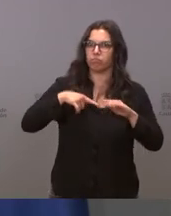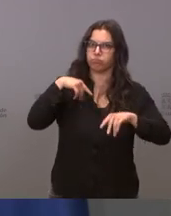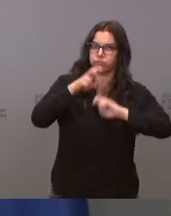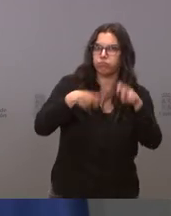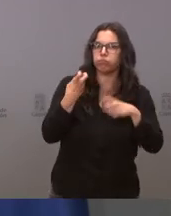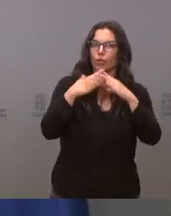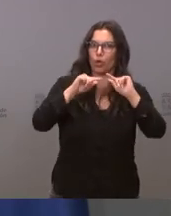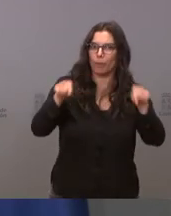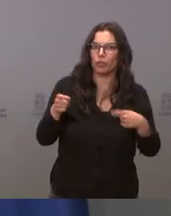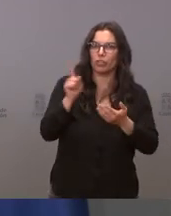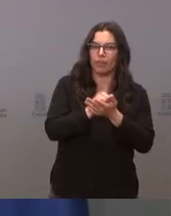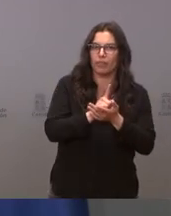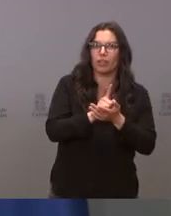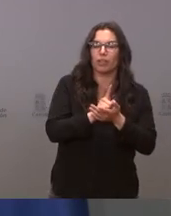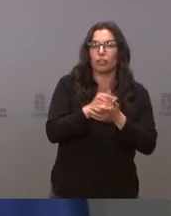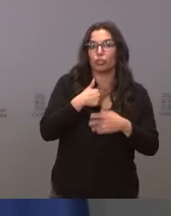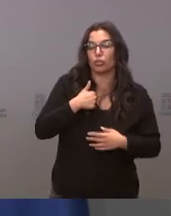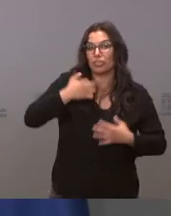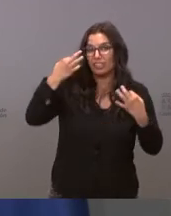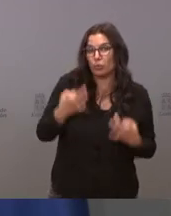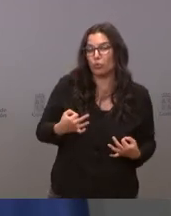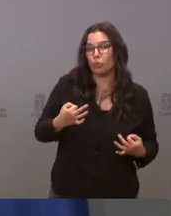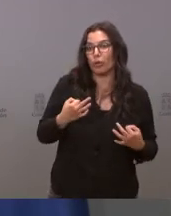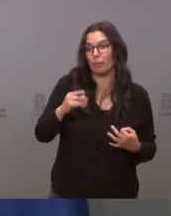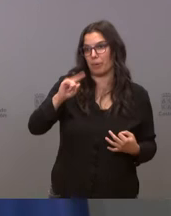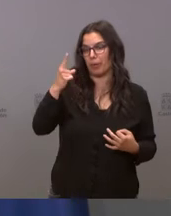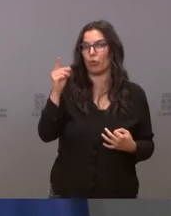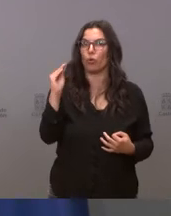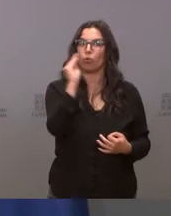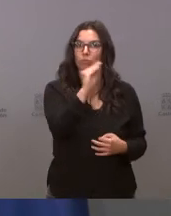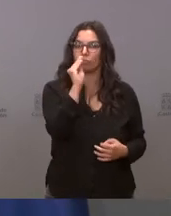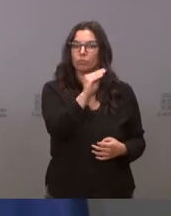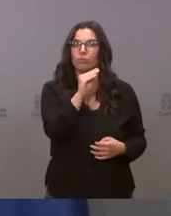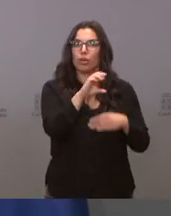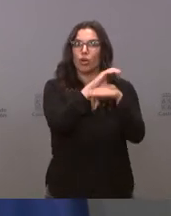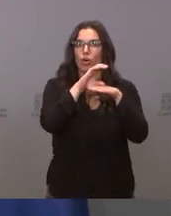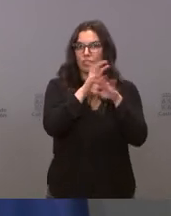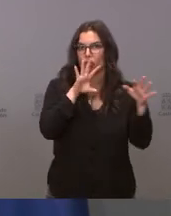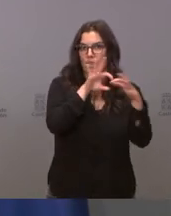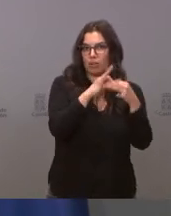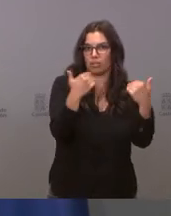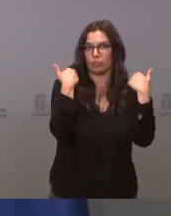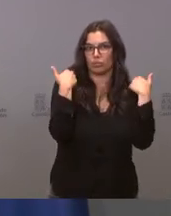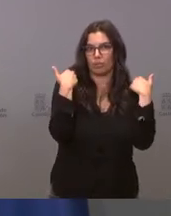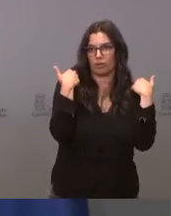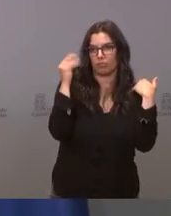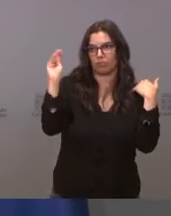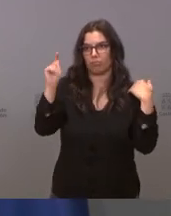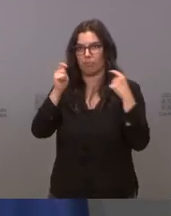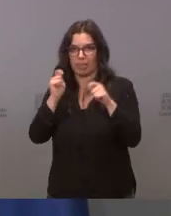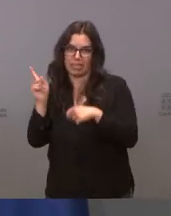convenio estoy seguro que se habrá dirigido antes a la consejería correspondiente que a la prensa estoy